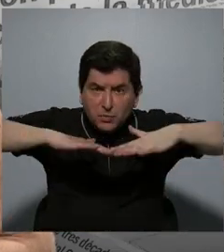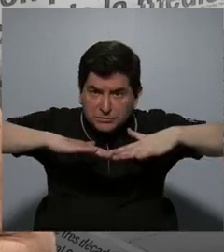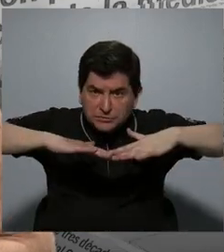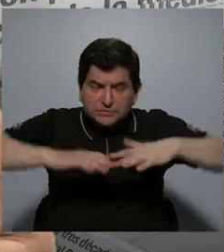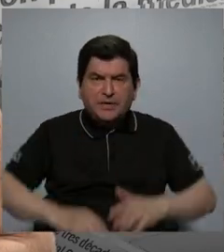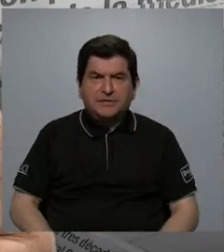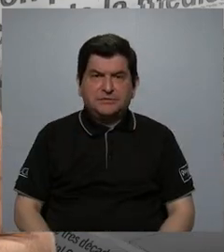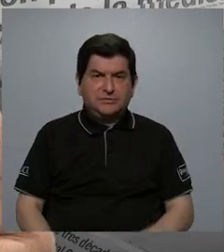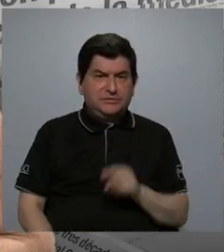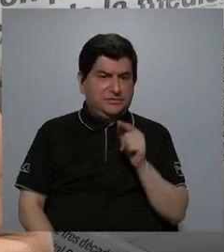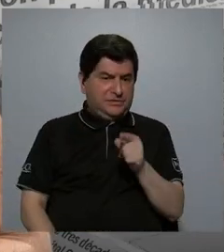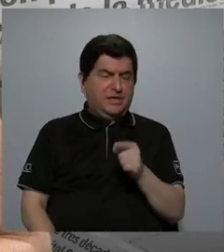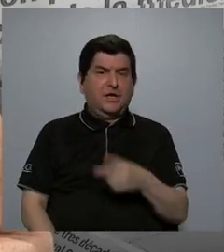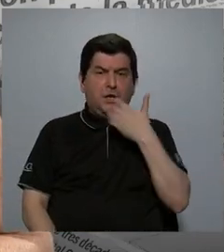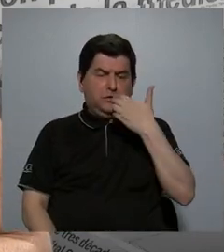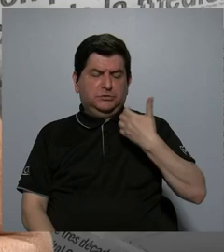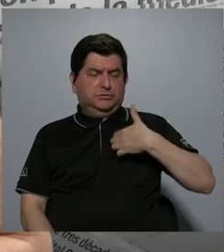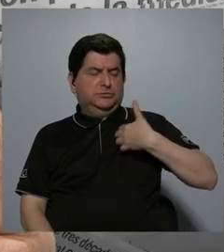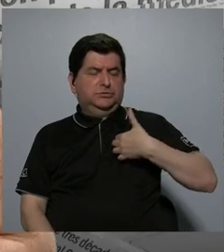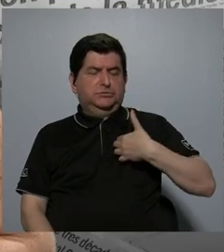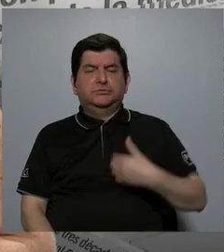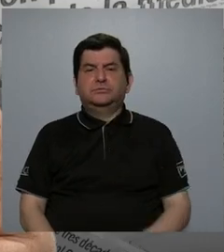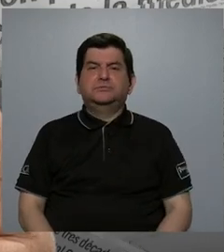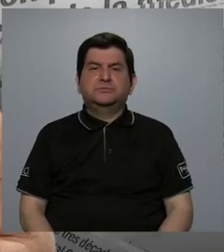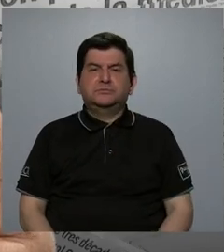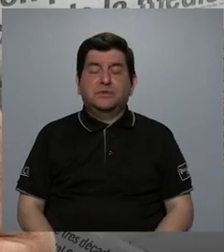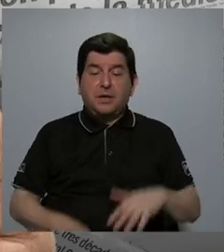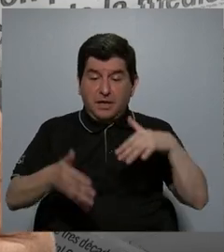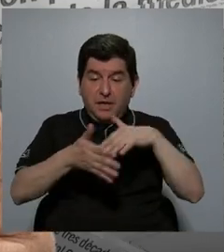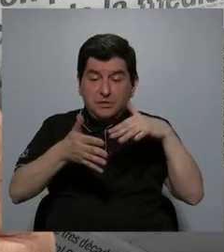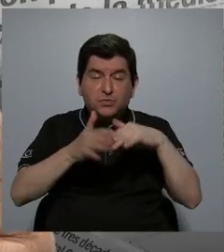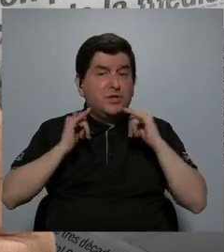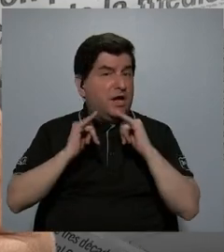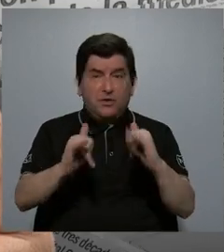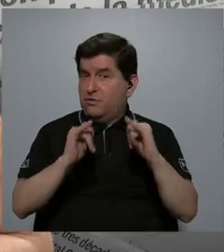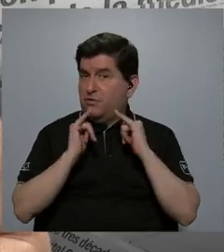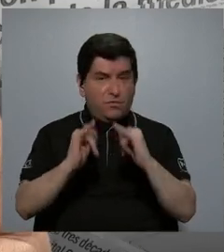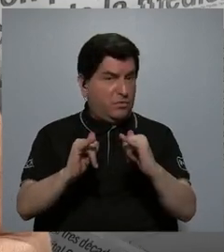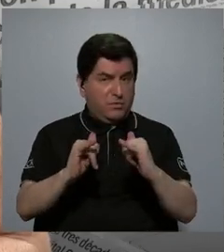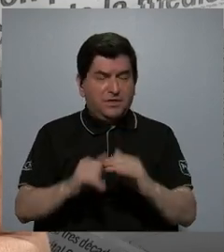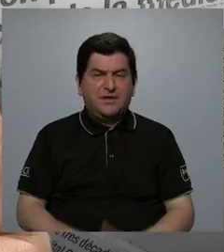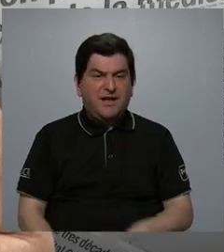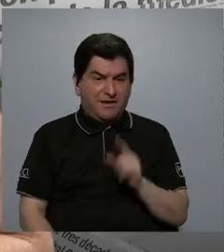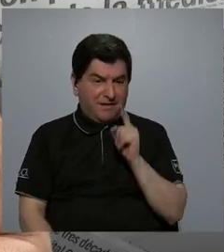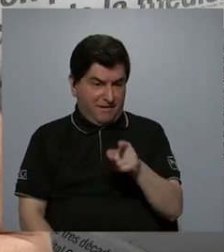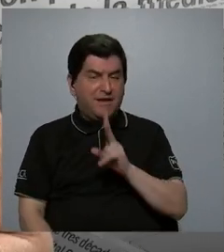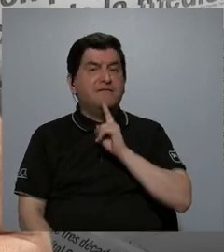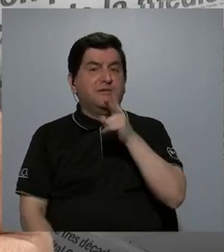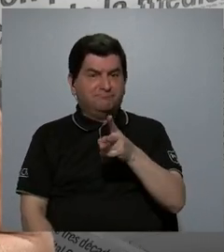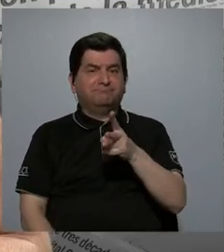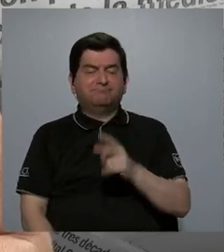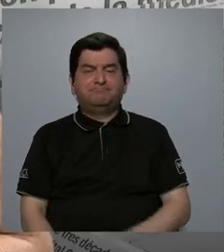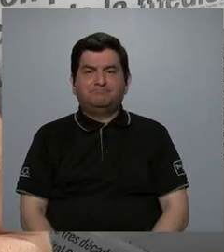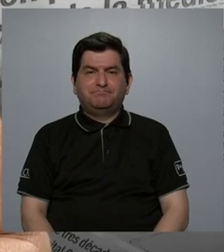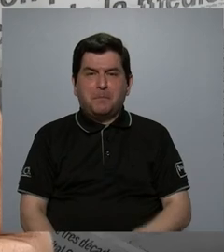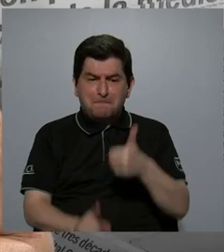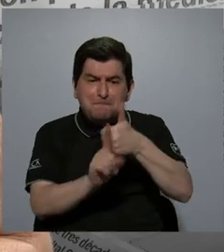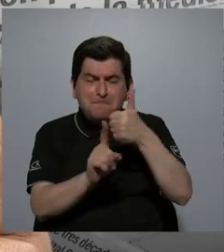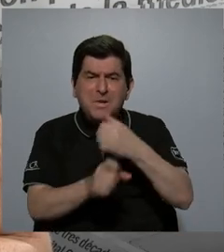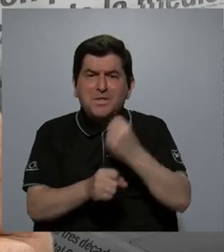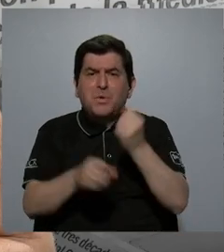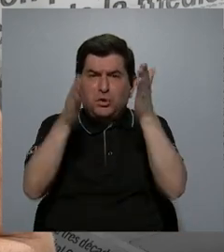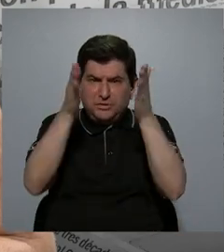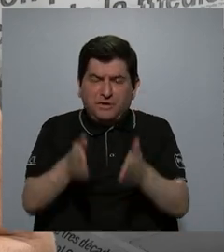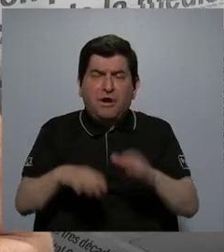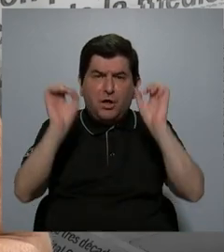son espacios privilegiados para el estudio de la desigualdad, ¿no?, porque ahí es verdad que los propios trabajadores y